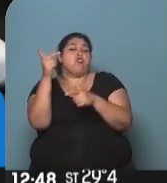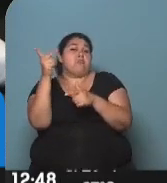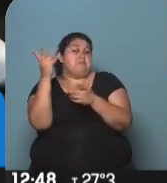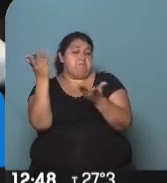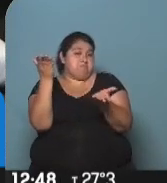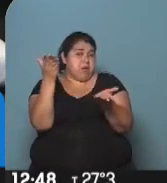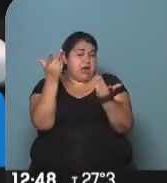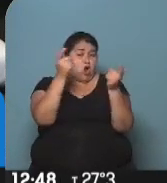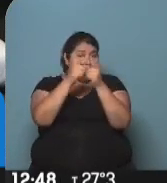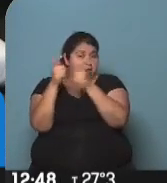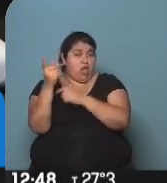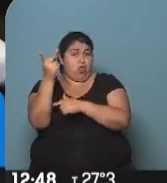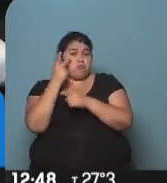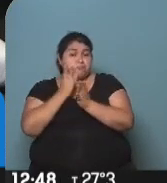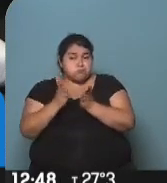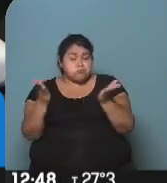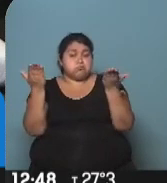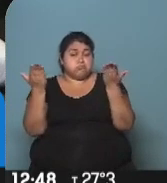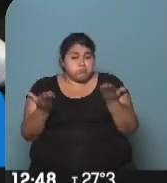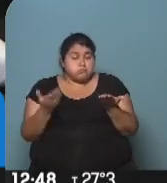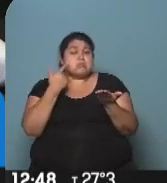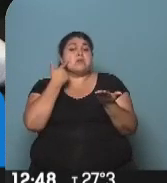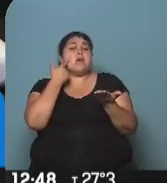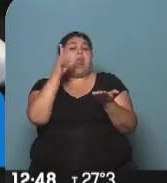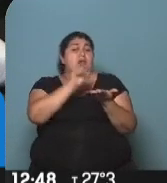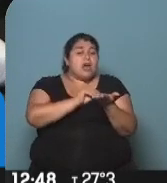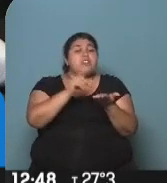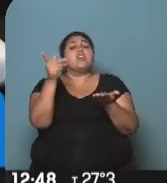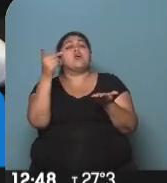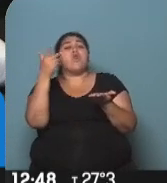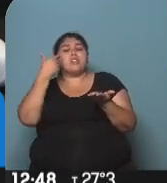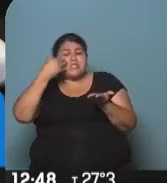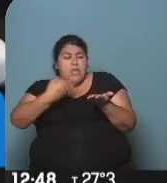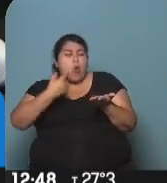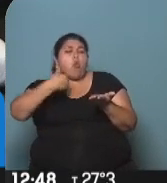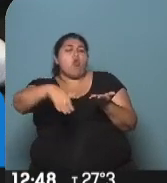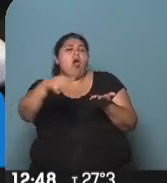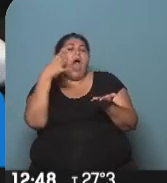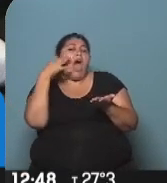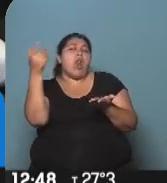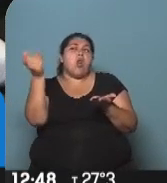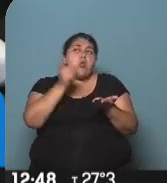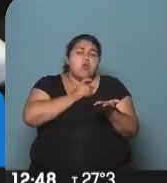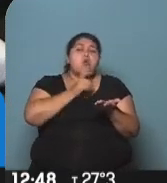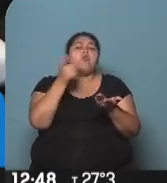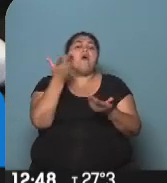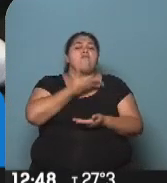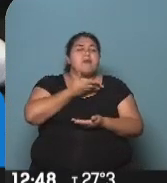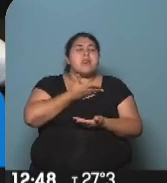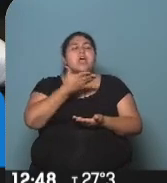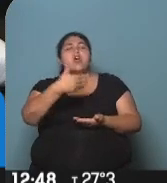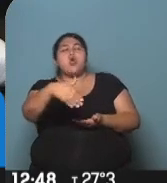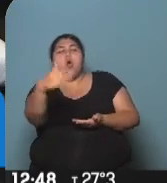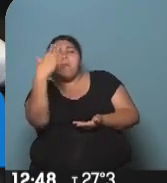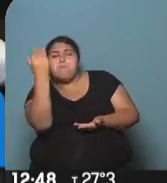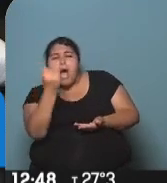Probablemente el inicio de la actividad legislativa sea más centrado el mes de febrero y obviamente el principio de marzo con